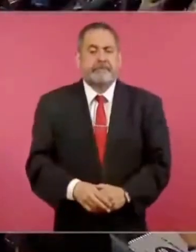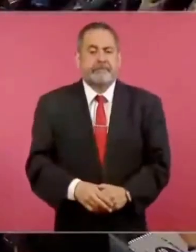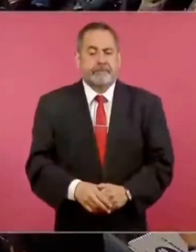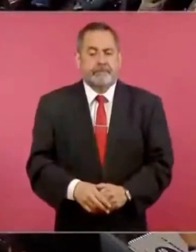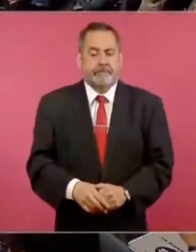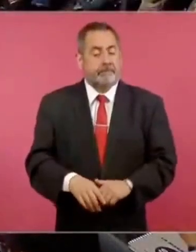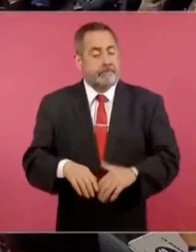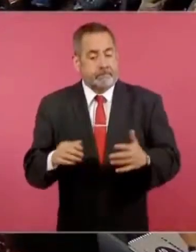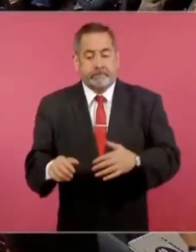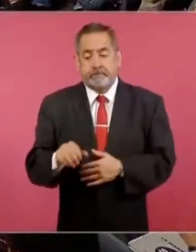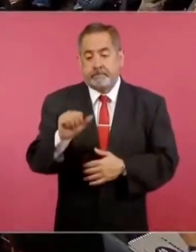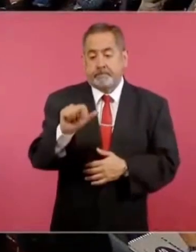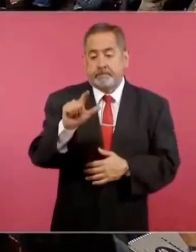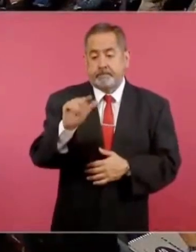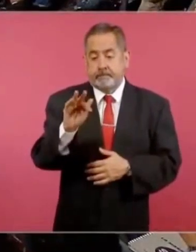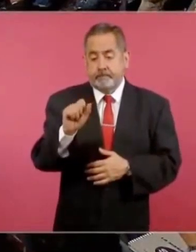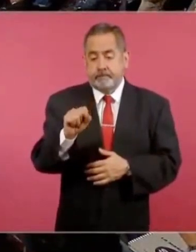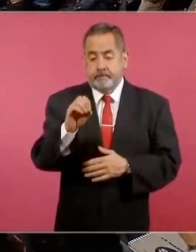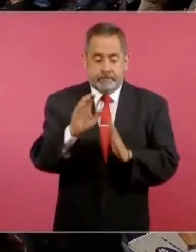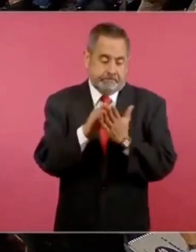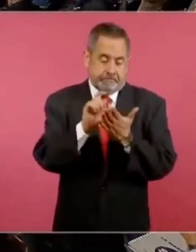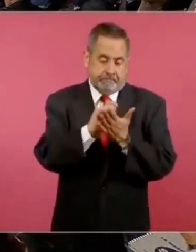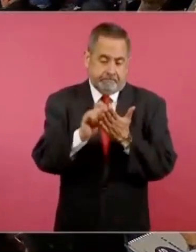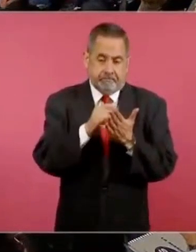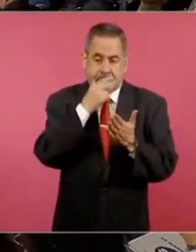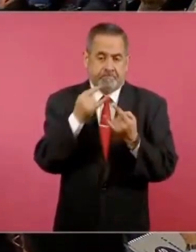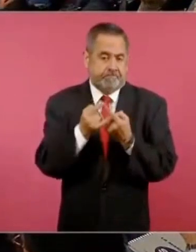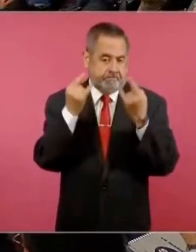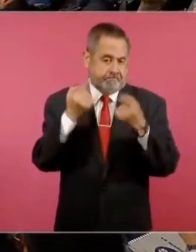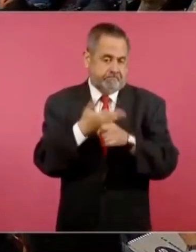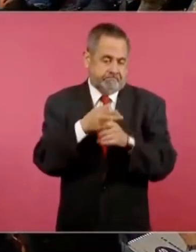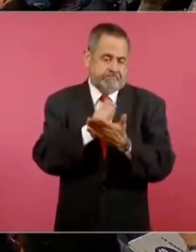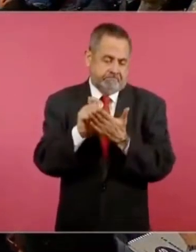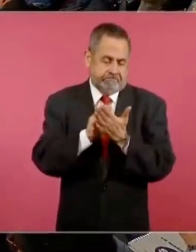Alfonso Taracena sostiene, ese gran historiador,